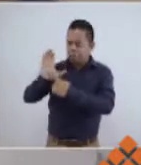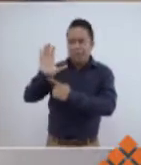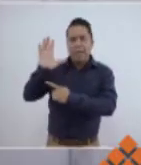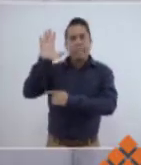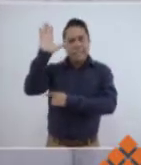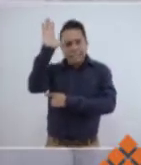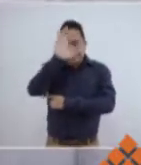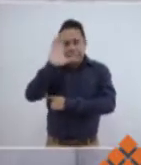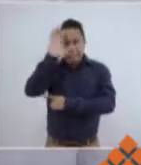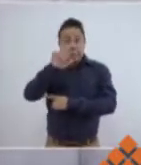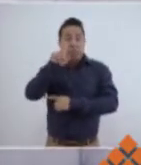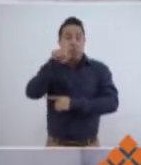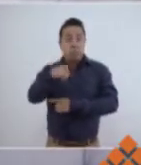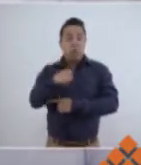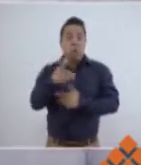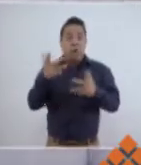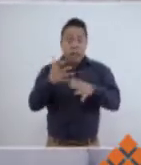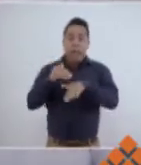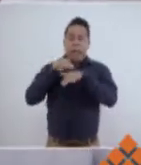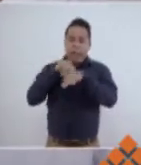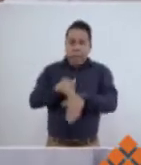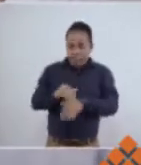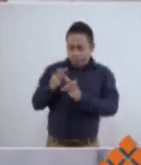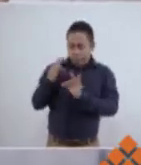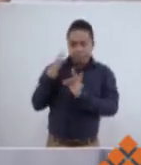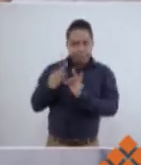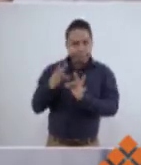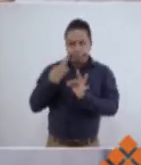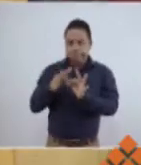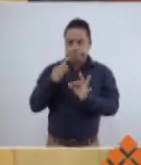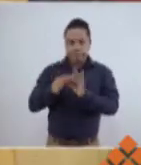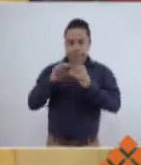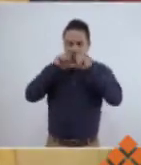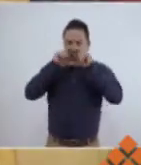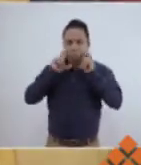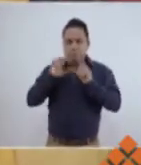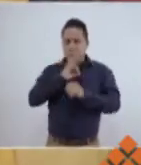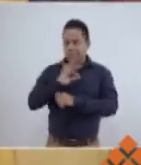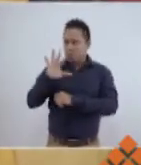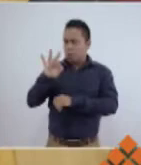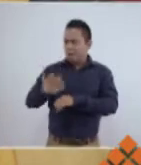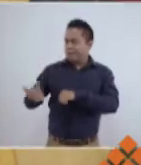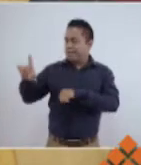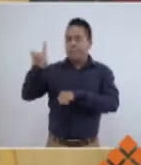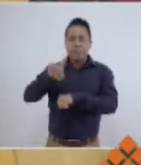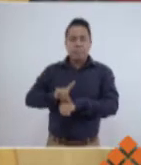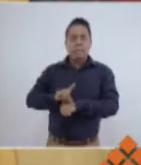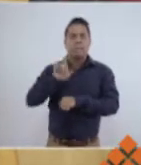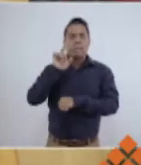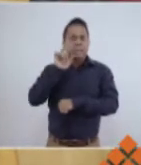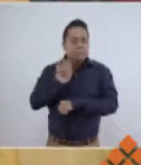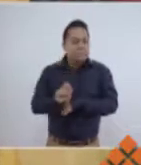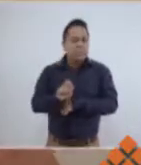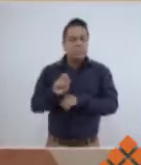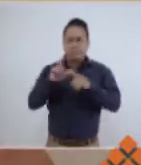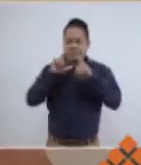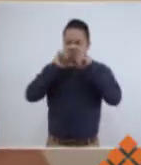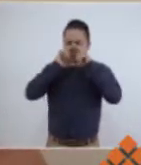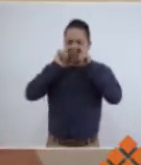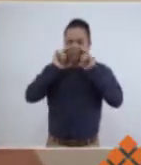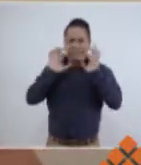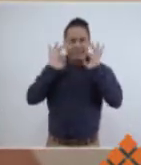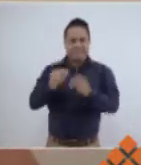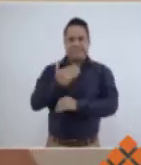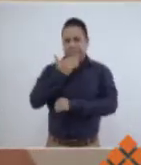comprobado que si lo hacemos de manera permanente, durante 40 días, el uso del